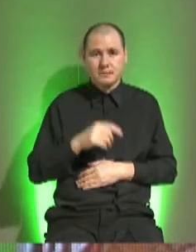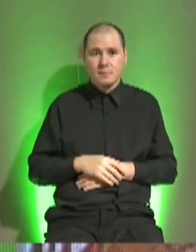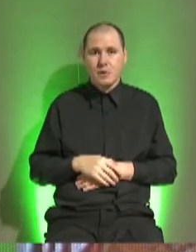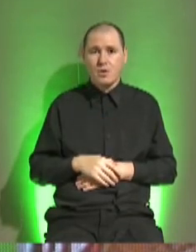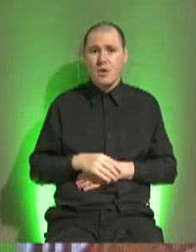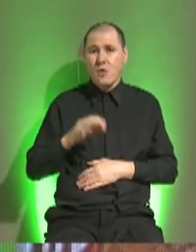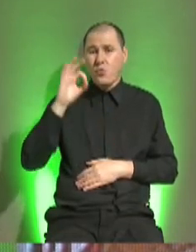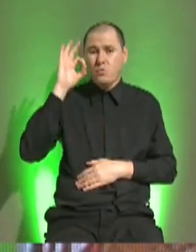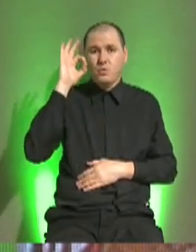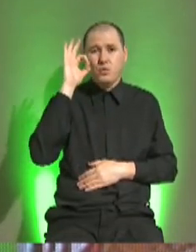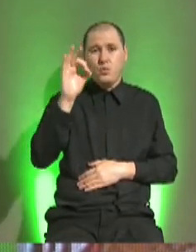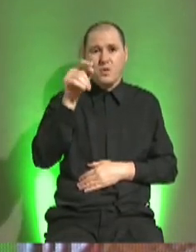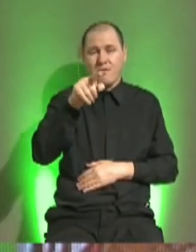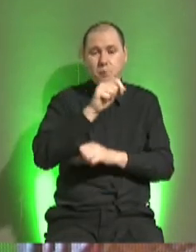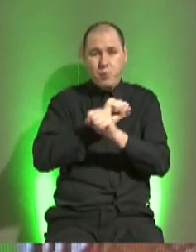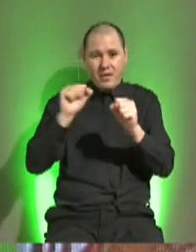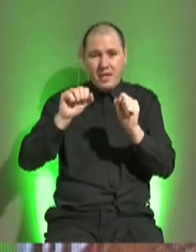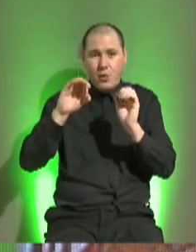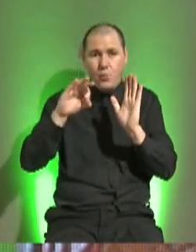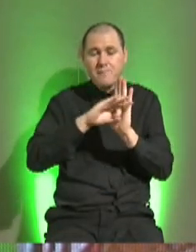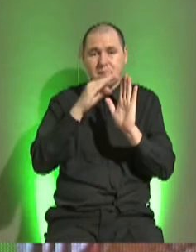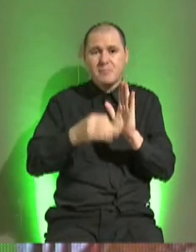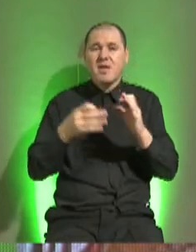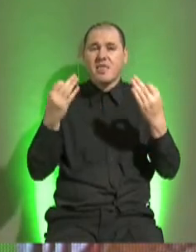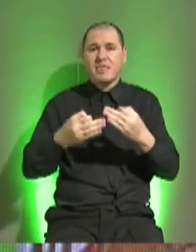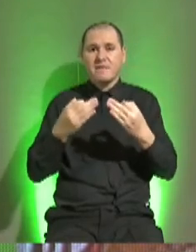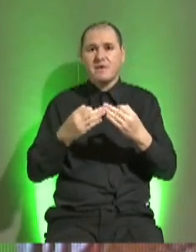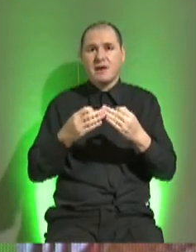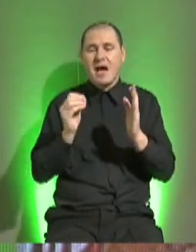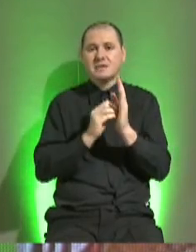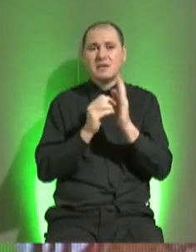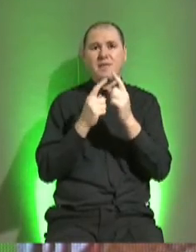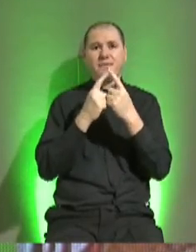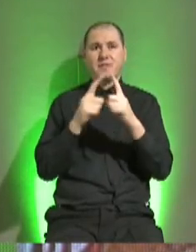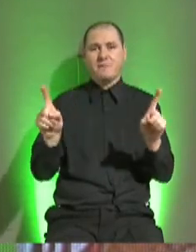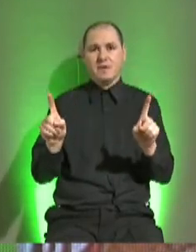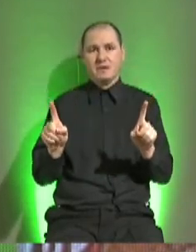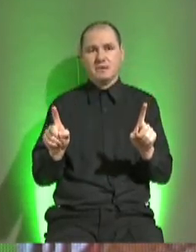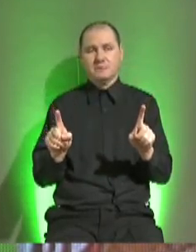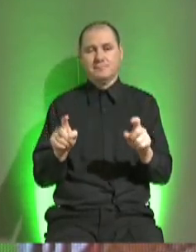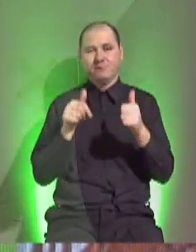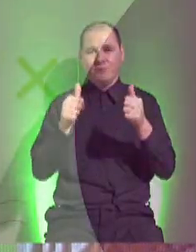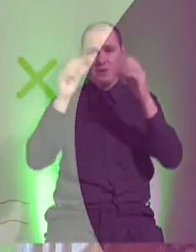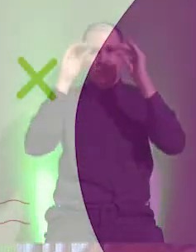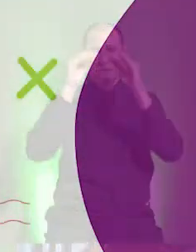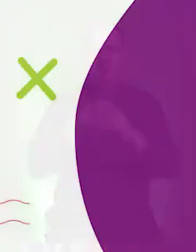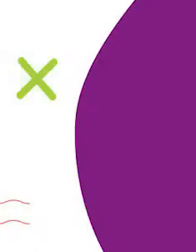nunca lograste o que nunca hiciste, tenés que hacer cosas diferentes. Buenas noches.